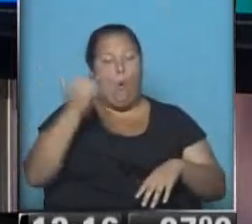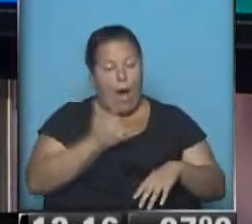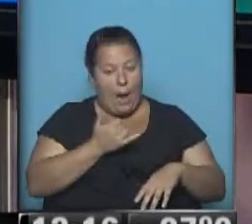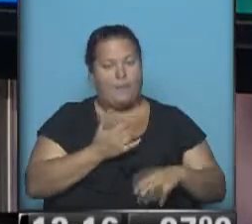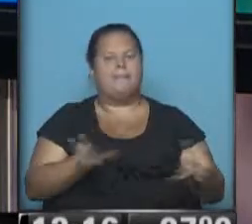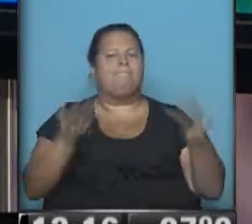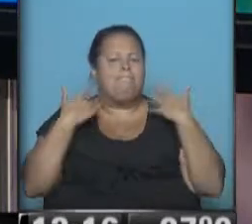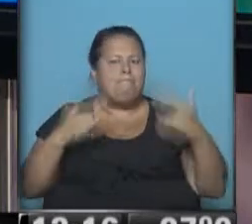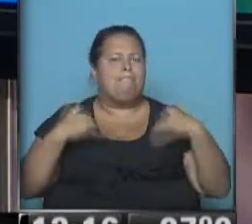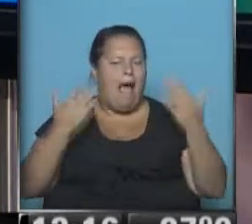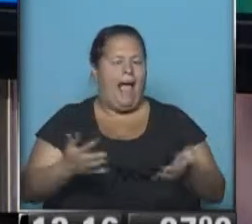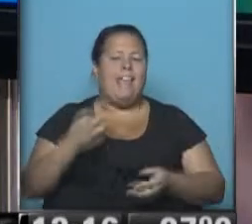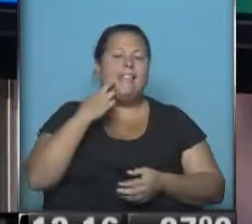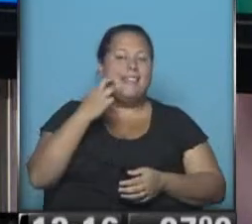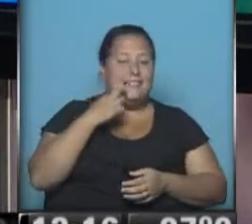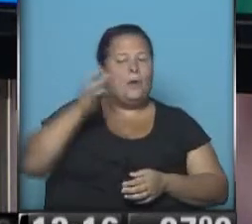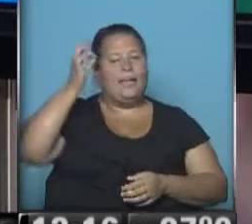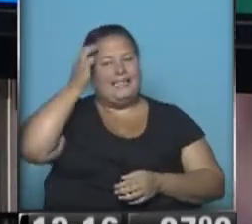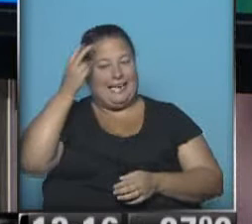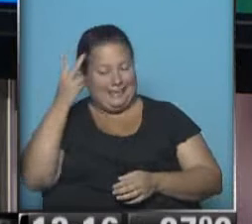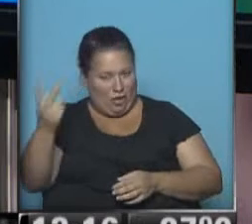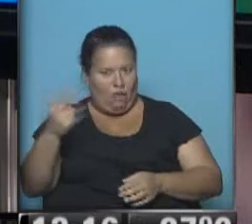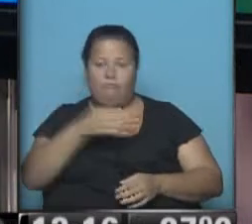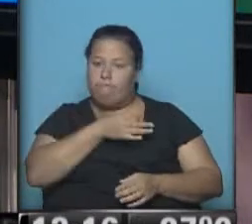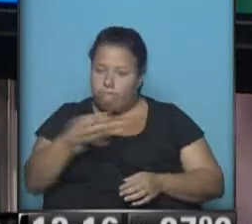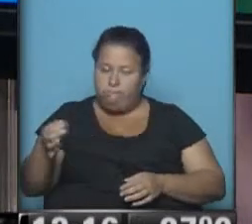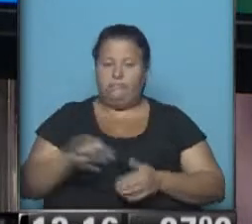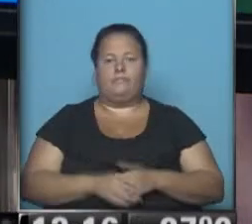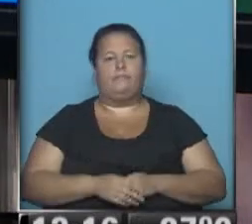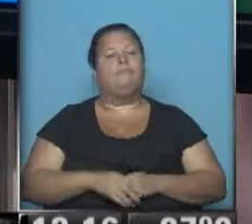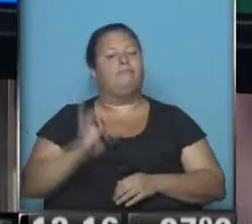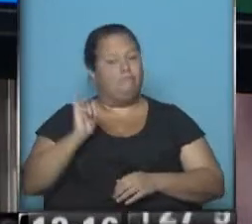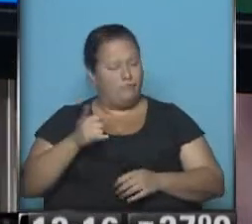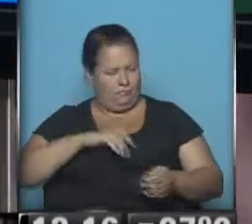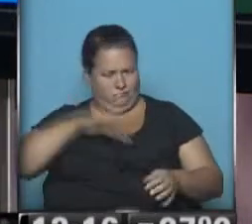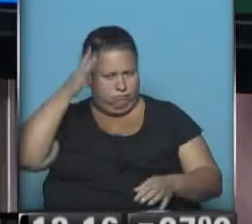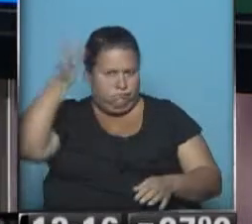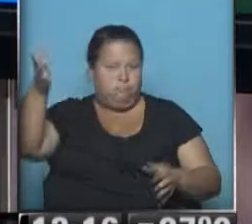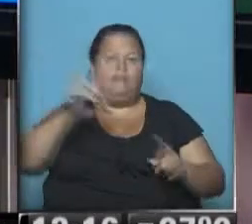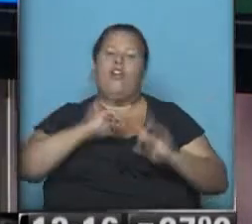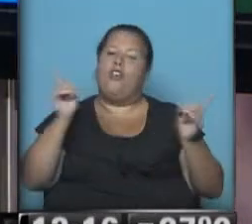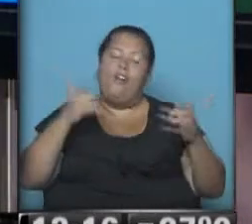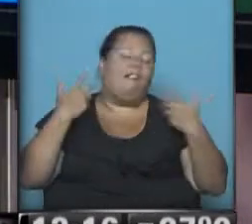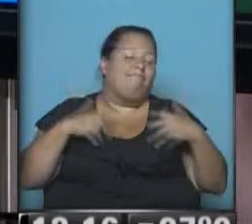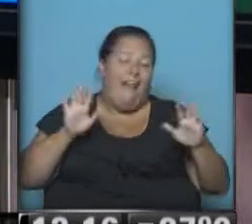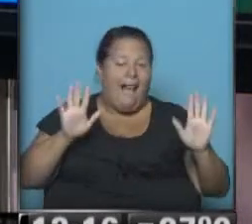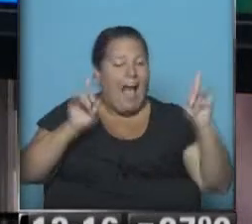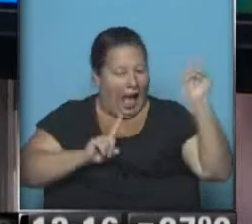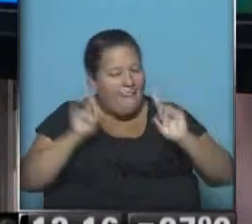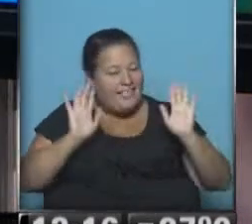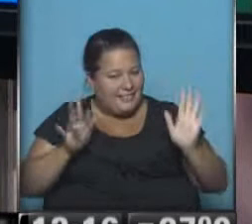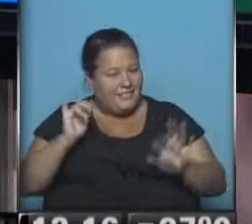más calor todavía. 19, 32, efectivamente. Sí, se le fue la mano, pero no. Suele ocurrir, ¿eh?